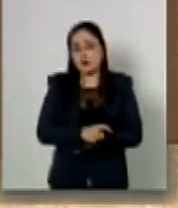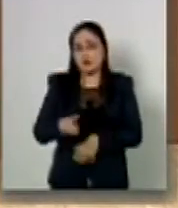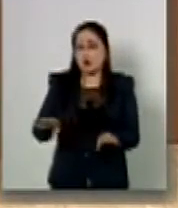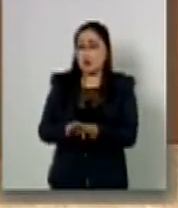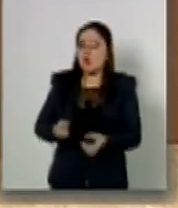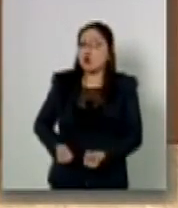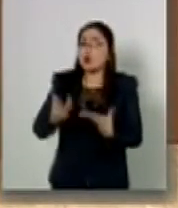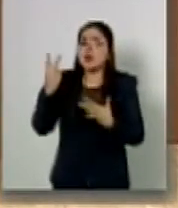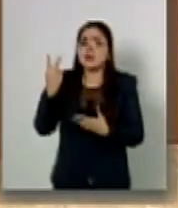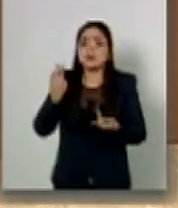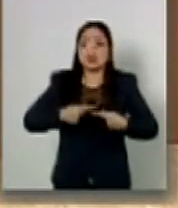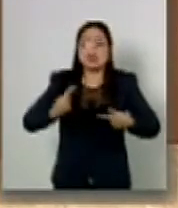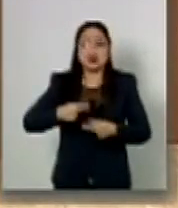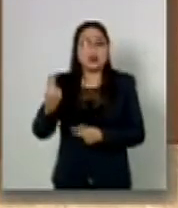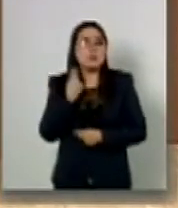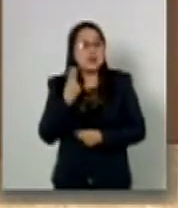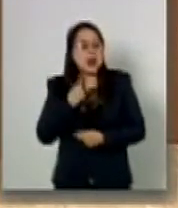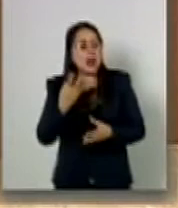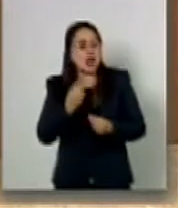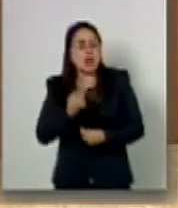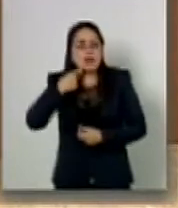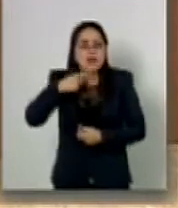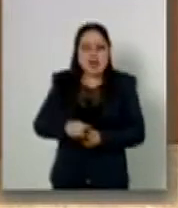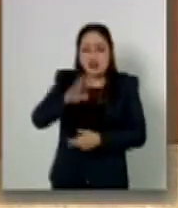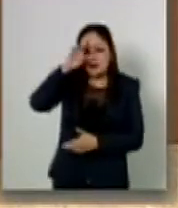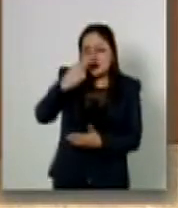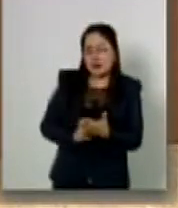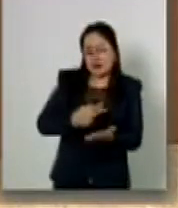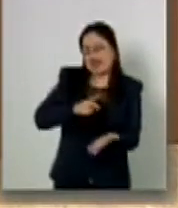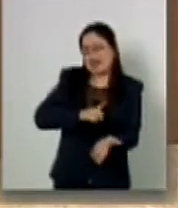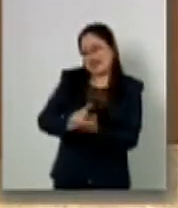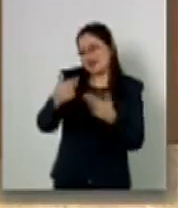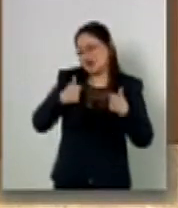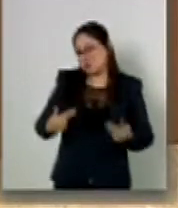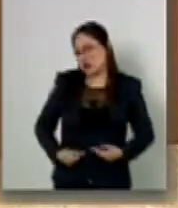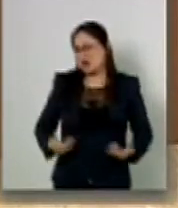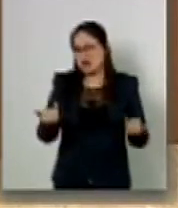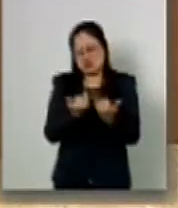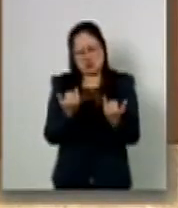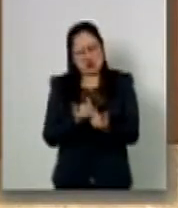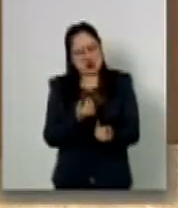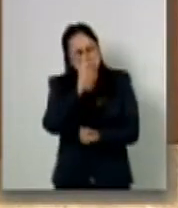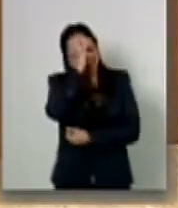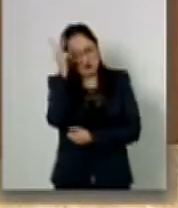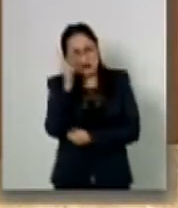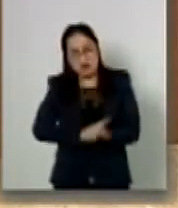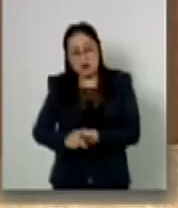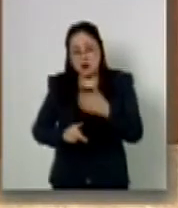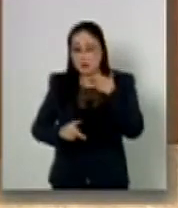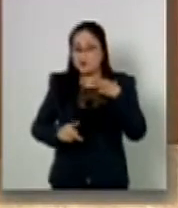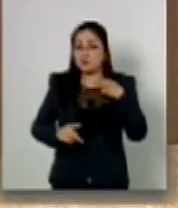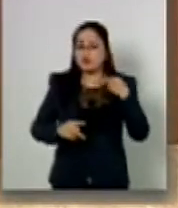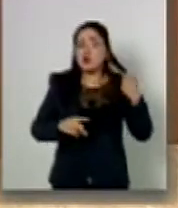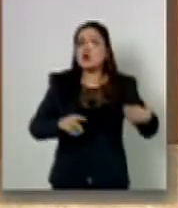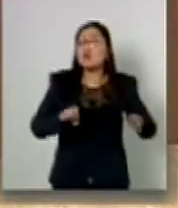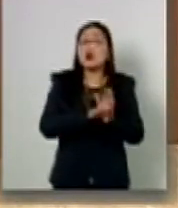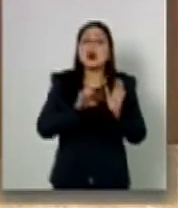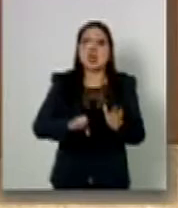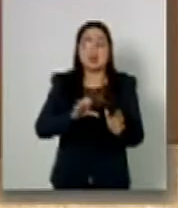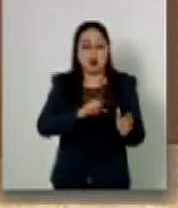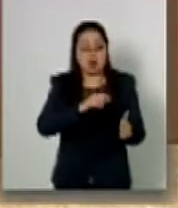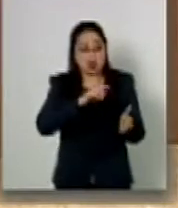de homicidios, al igual que sobre denuncias de violaciones graves a derechos humanos, tales como detenciones